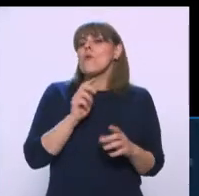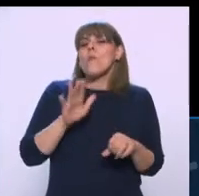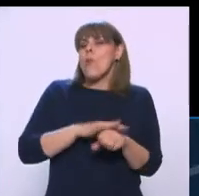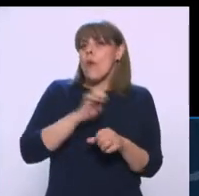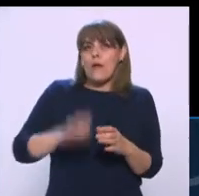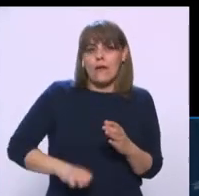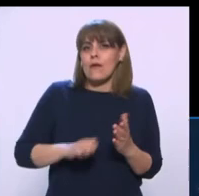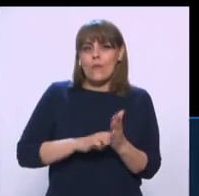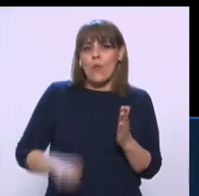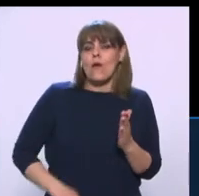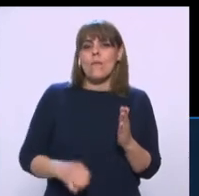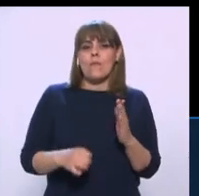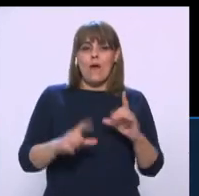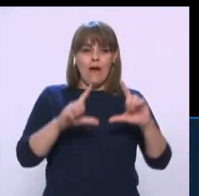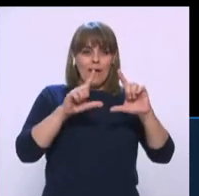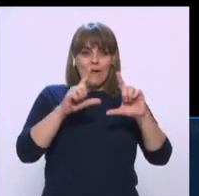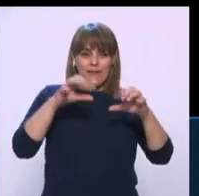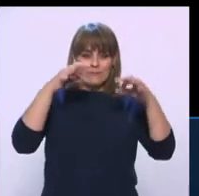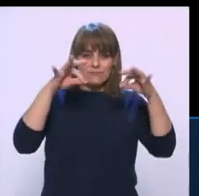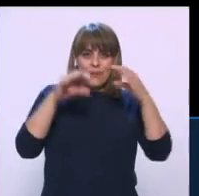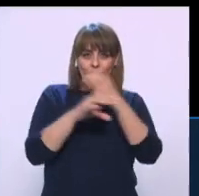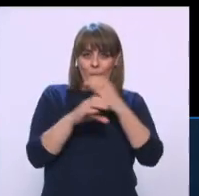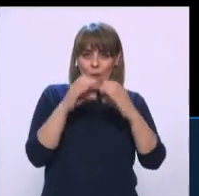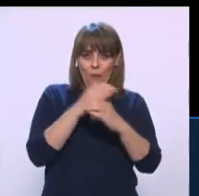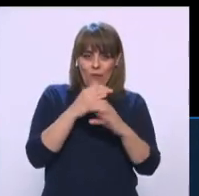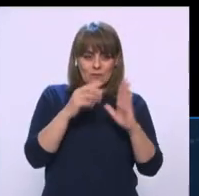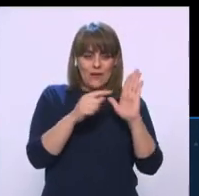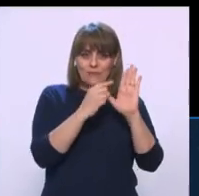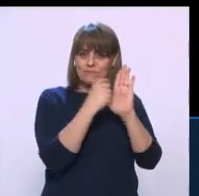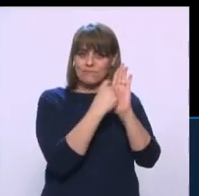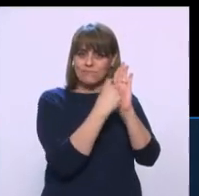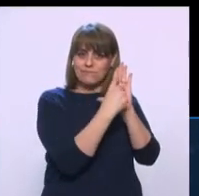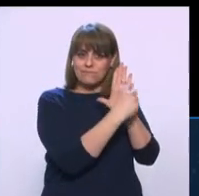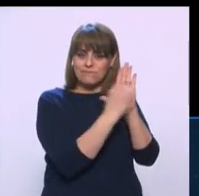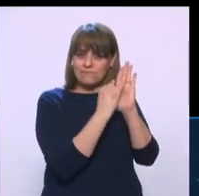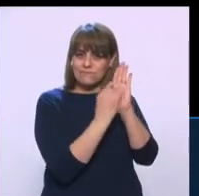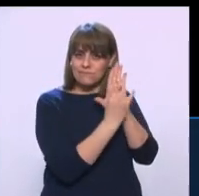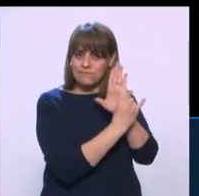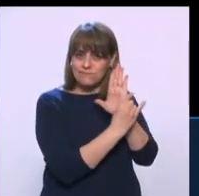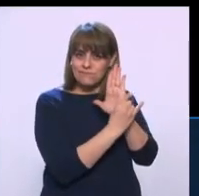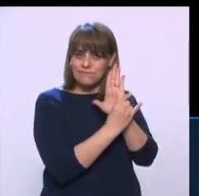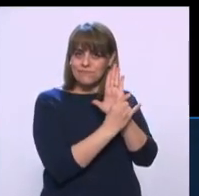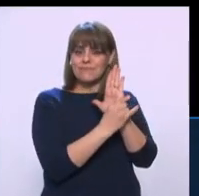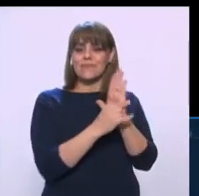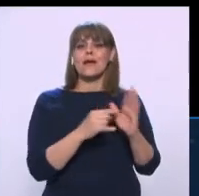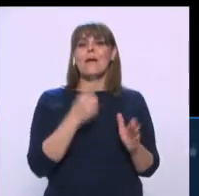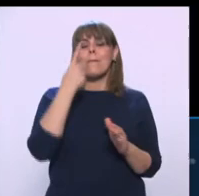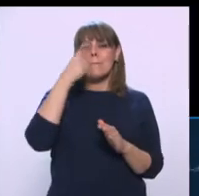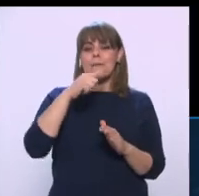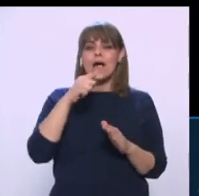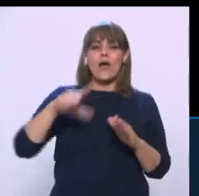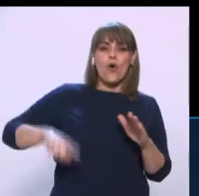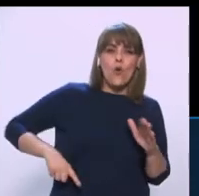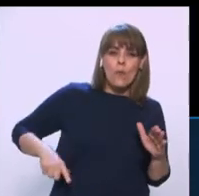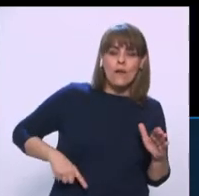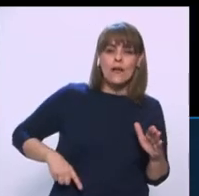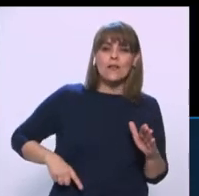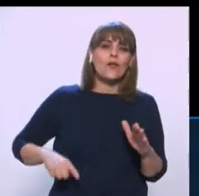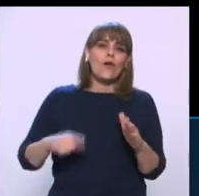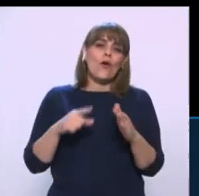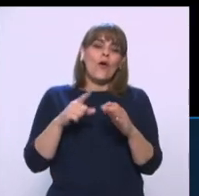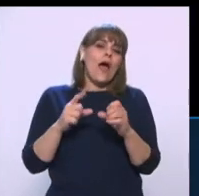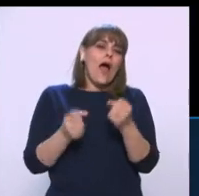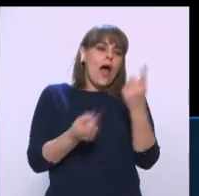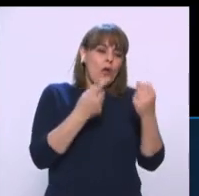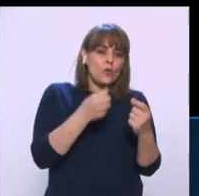que, pues, representa una colaboración entre médicos, gobierno e incluso algunos tipos de